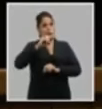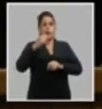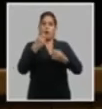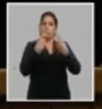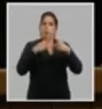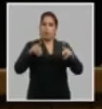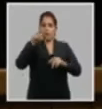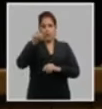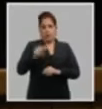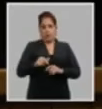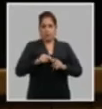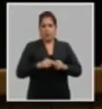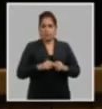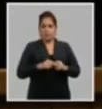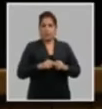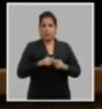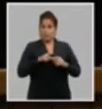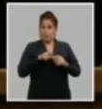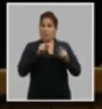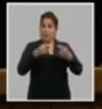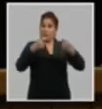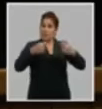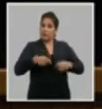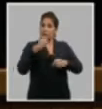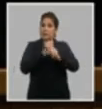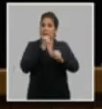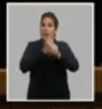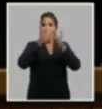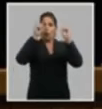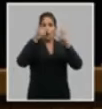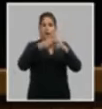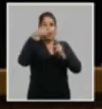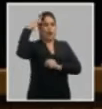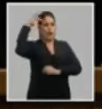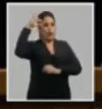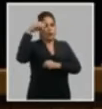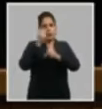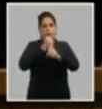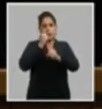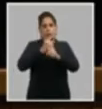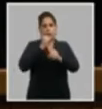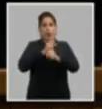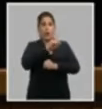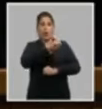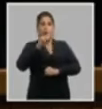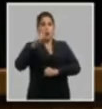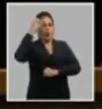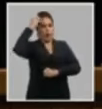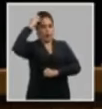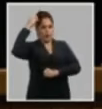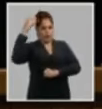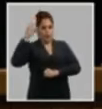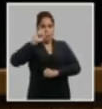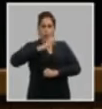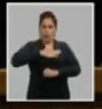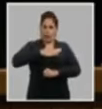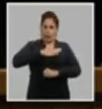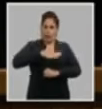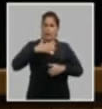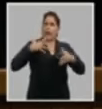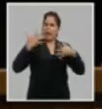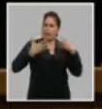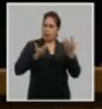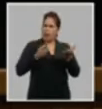profesionales enfatizar la labor político ideológica con los trabajadores no estatales estimular su